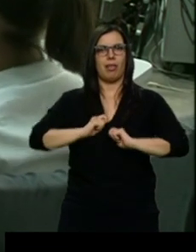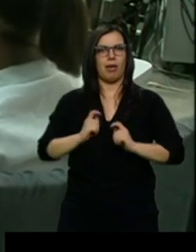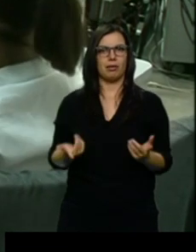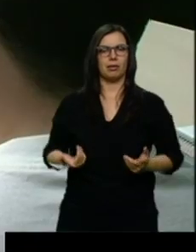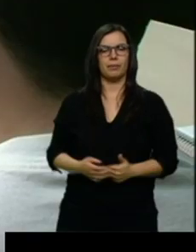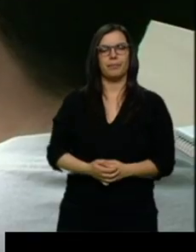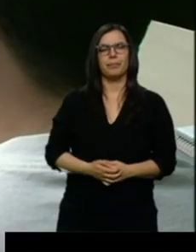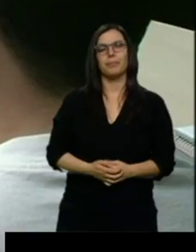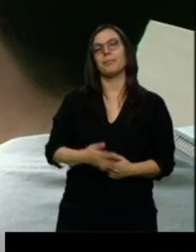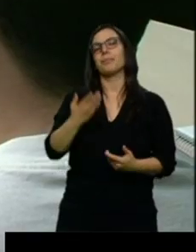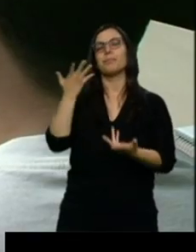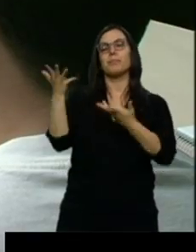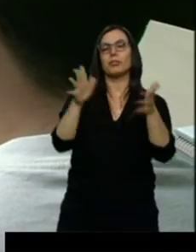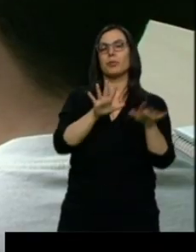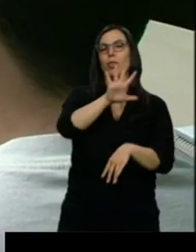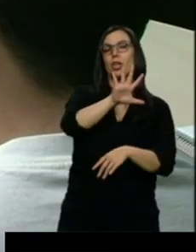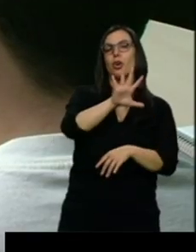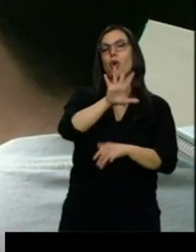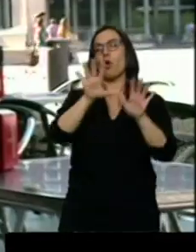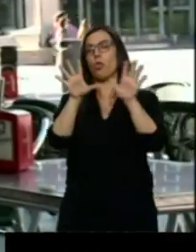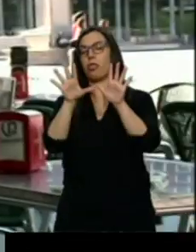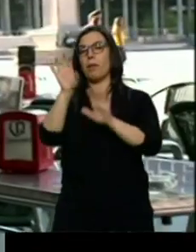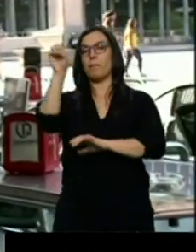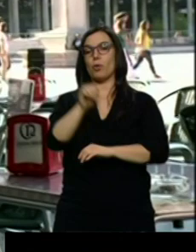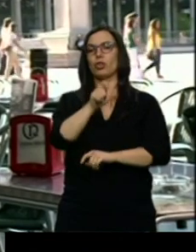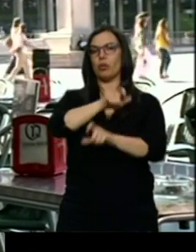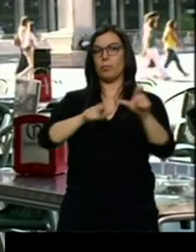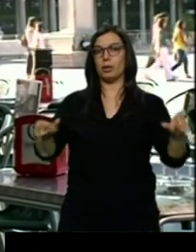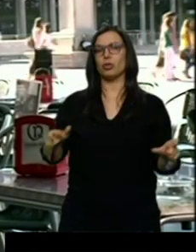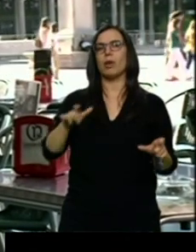que entre un 5 y un 10% de los trabajadores pueda padecer este síndrome.